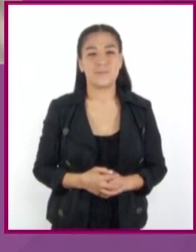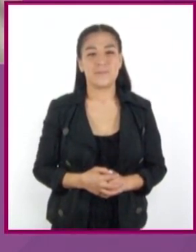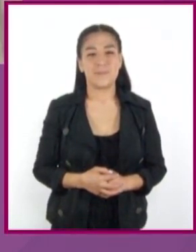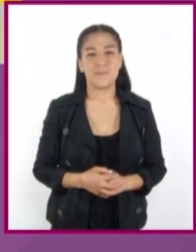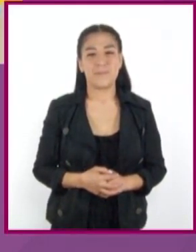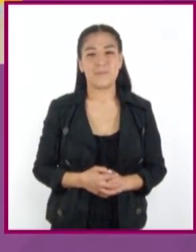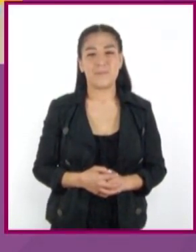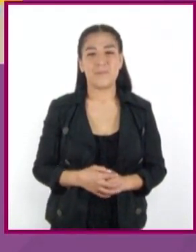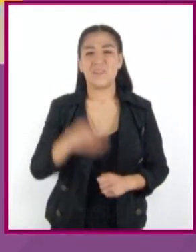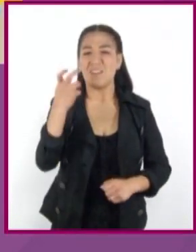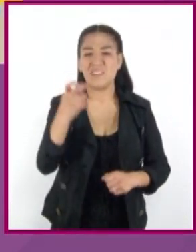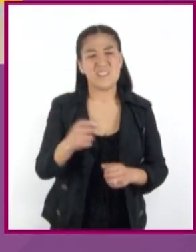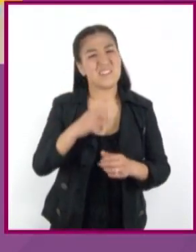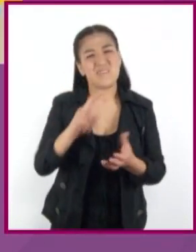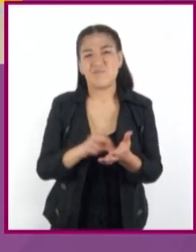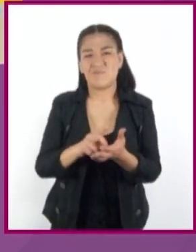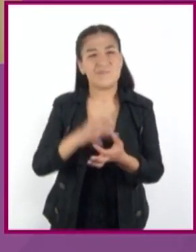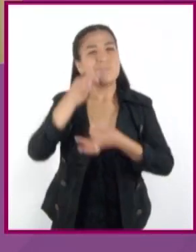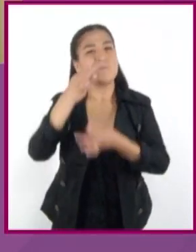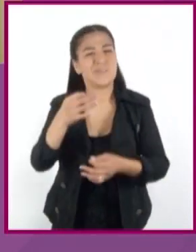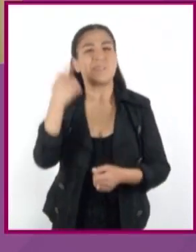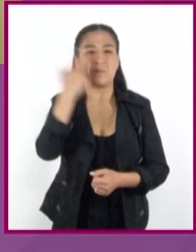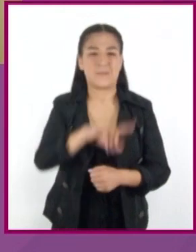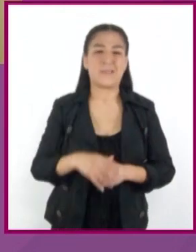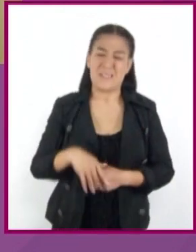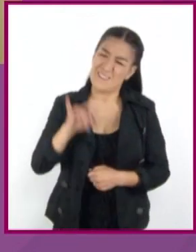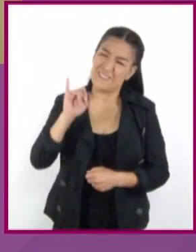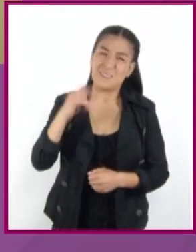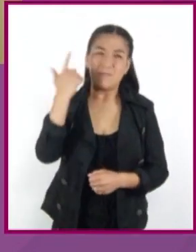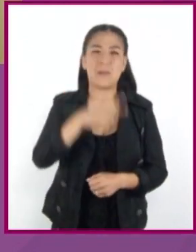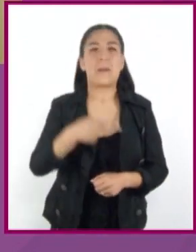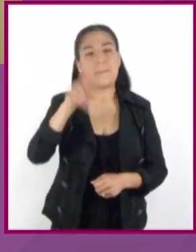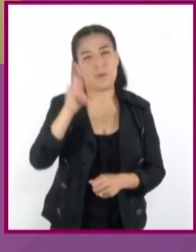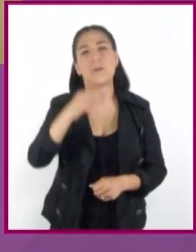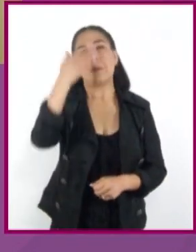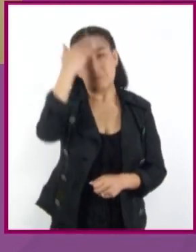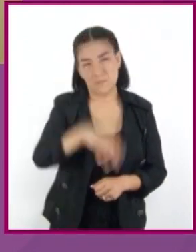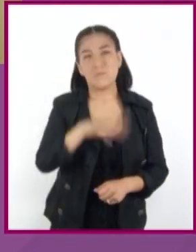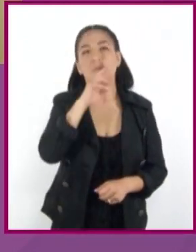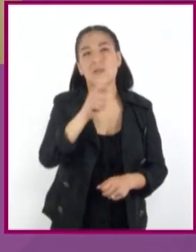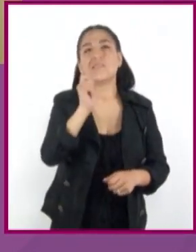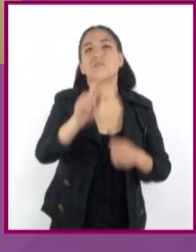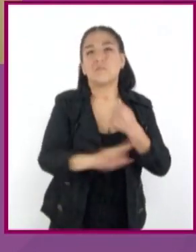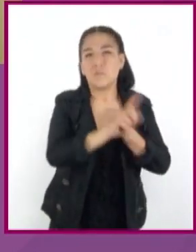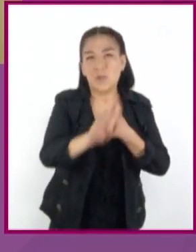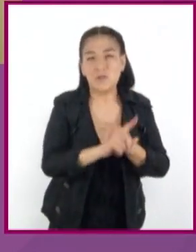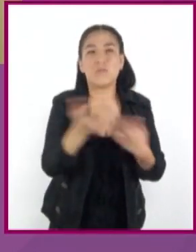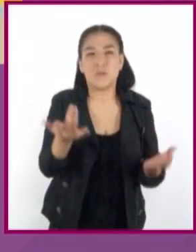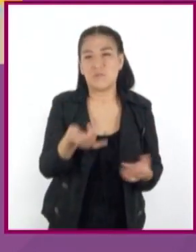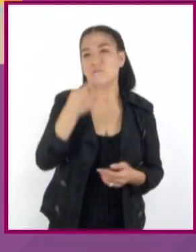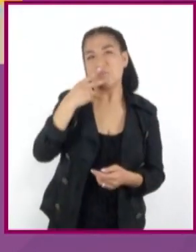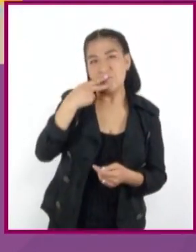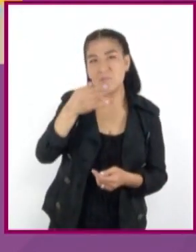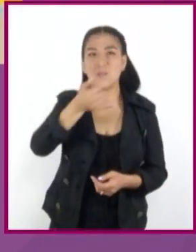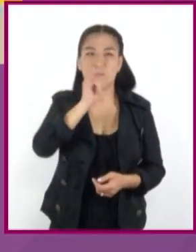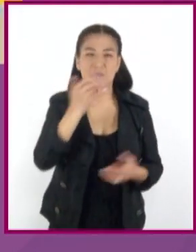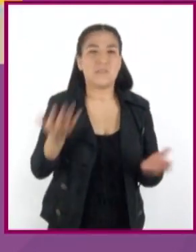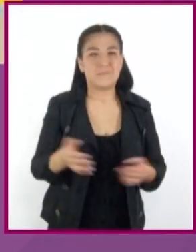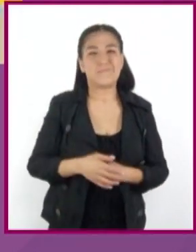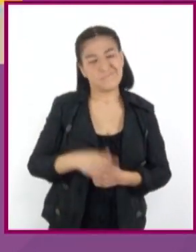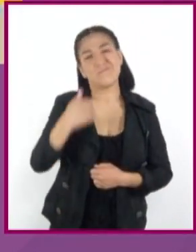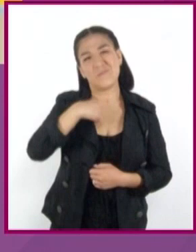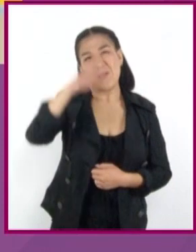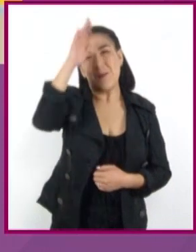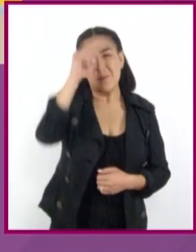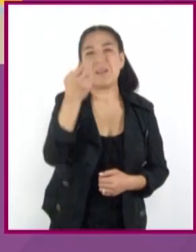Eso de las adicciones está muy feo. Sí está feo, pero es mejor que conozcamos las consecuencias de tomar o fumar, ¿no crees? Estoy de acuerdo